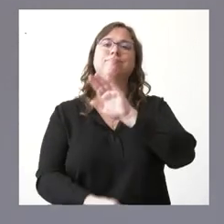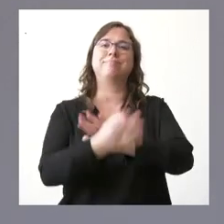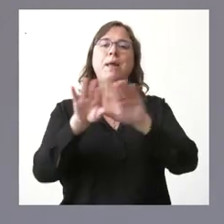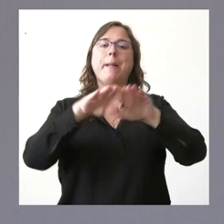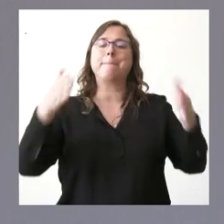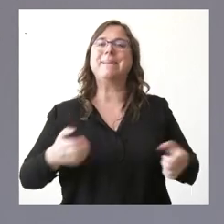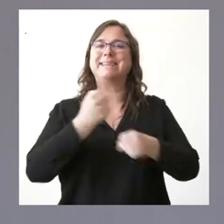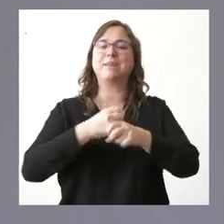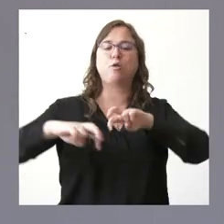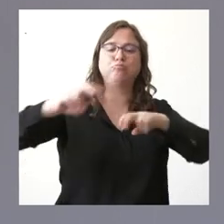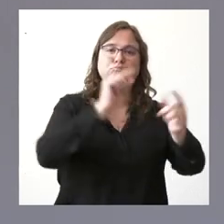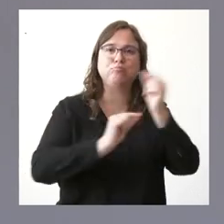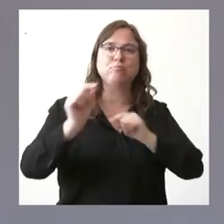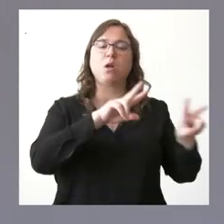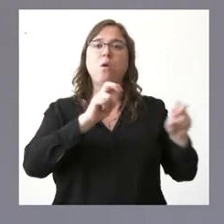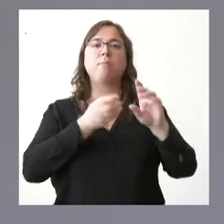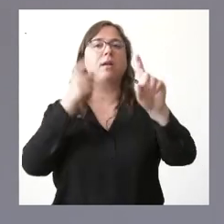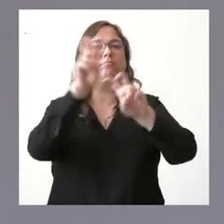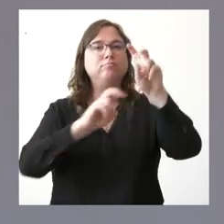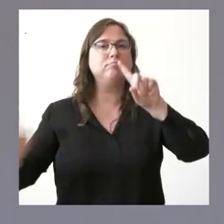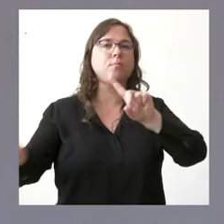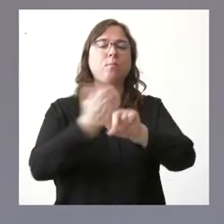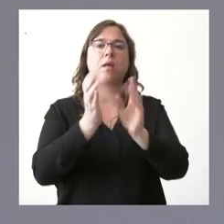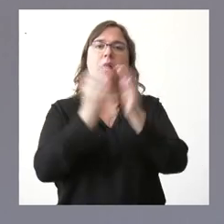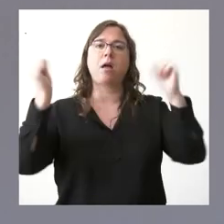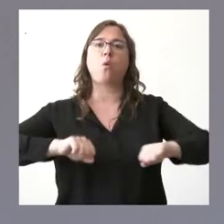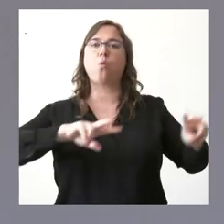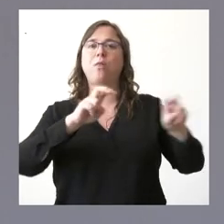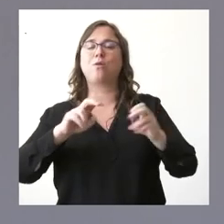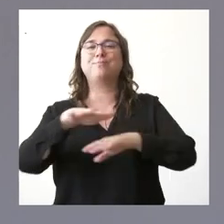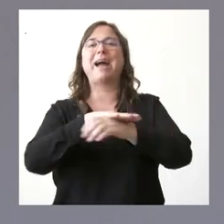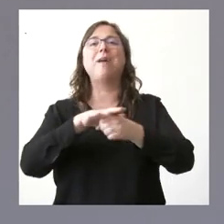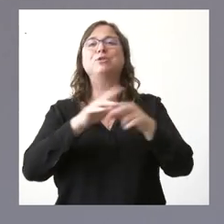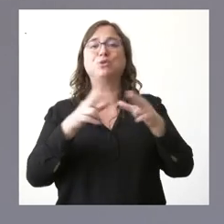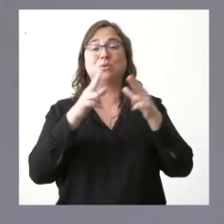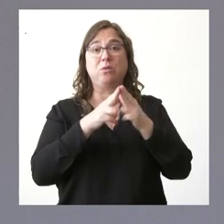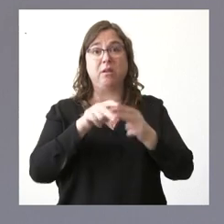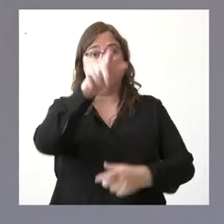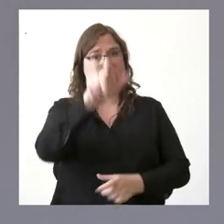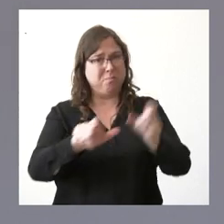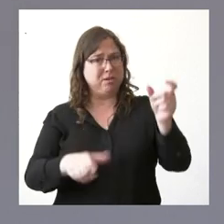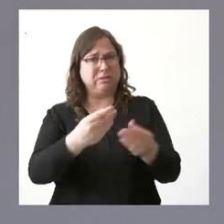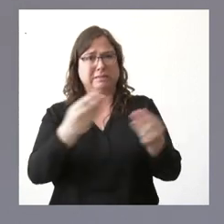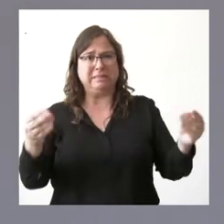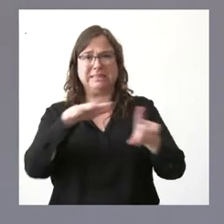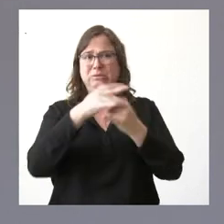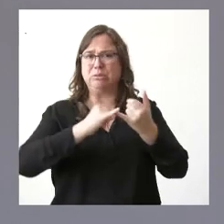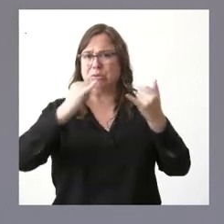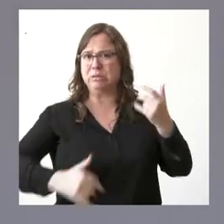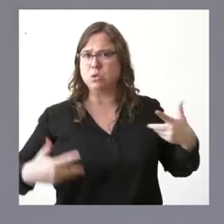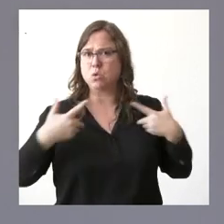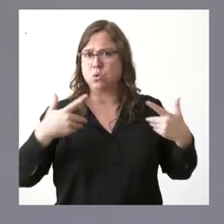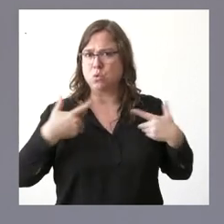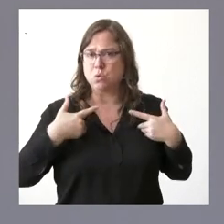trabajo para alcanzar nuevos acuerdos en el ámbito del diálogo social hay muchas personas que en este contexto de crisis lo están pasando ciertamente mal y sería